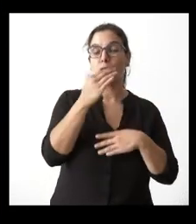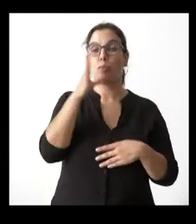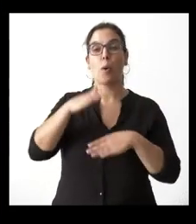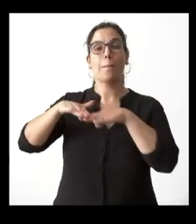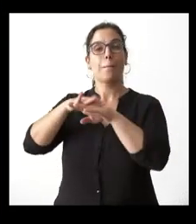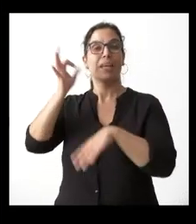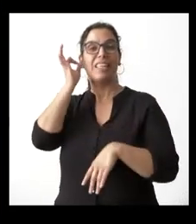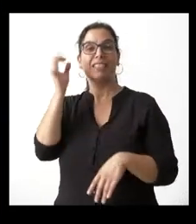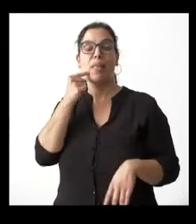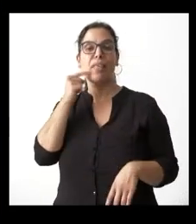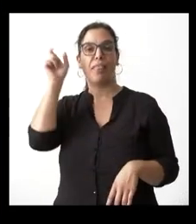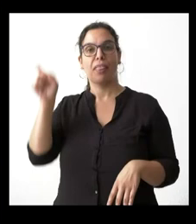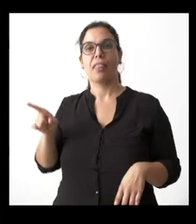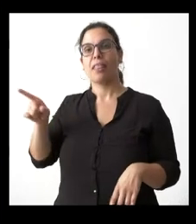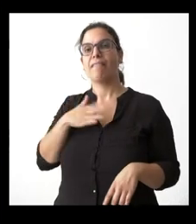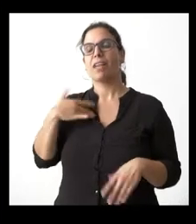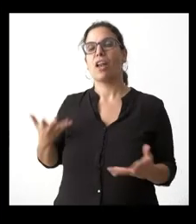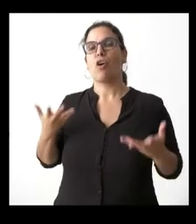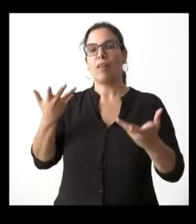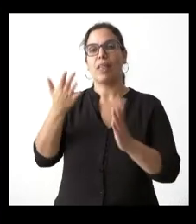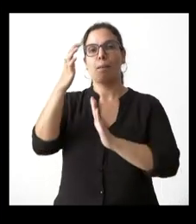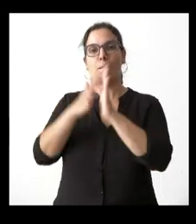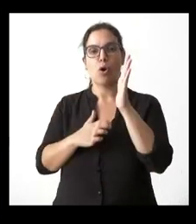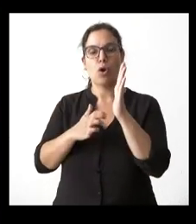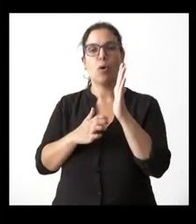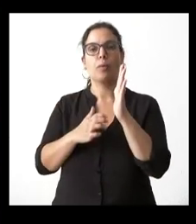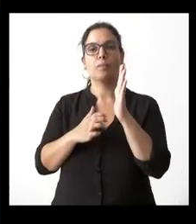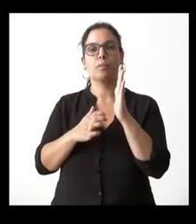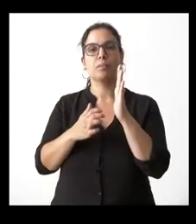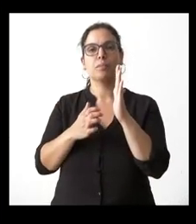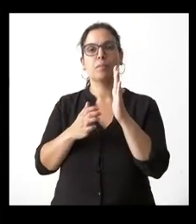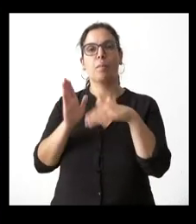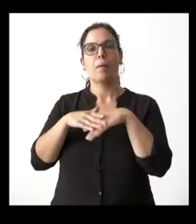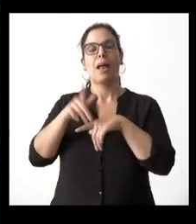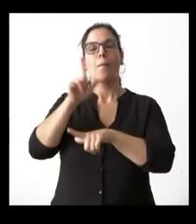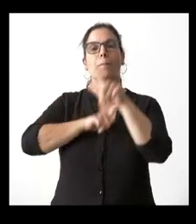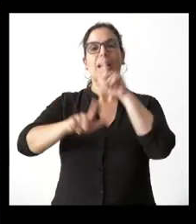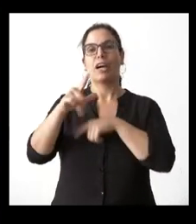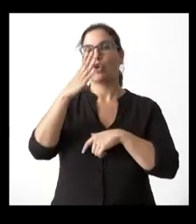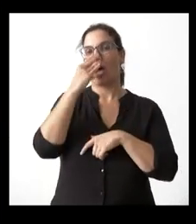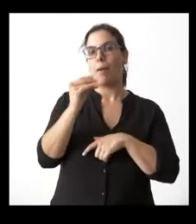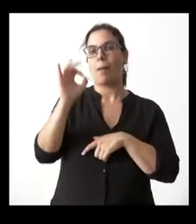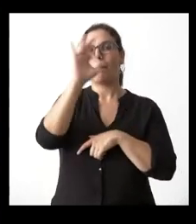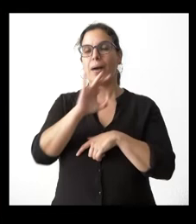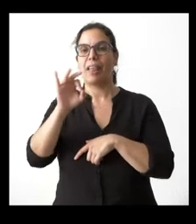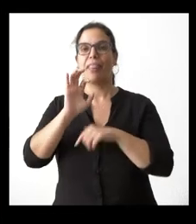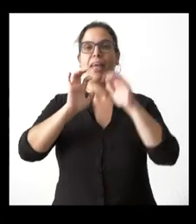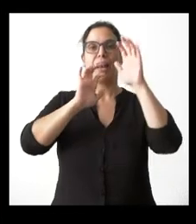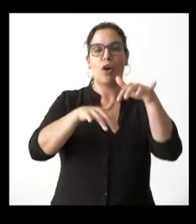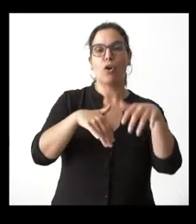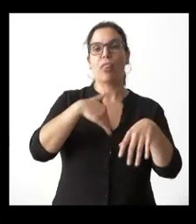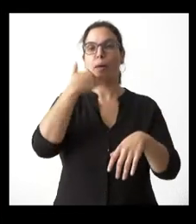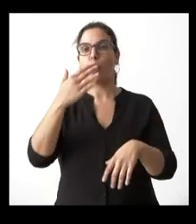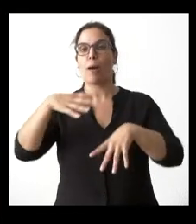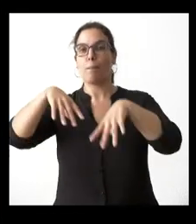va a poner bonos tipo Avan para los viajeros del AVE de Palencia León Zamora y Burgos no sé si